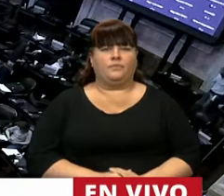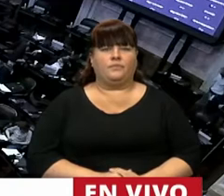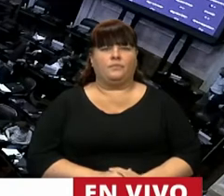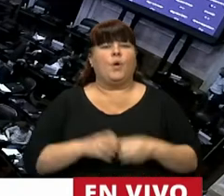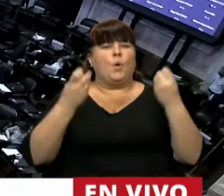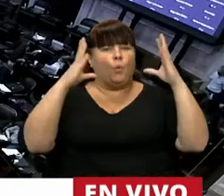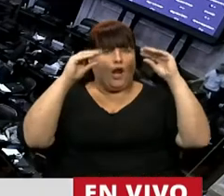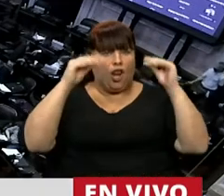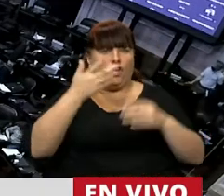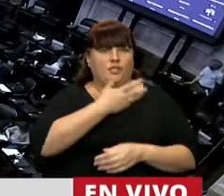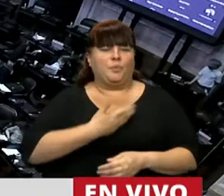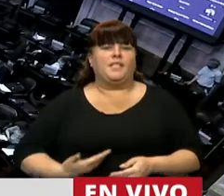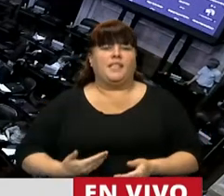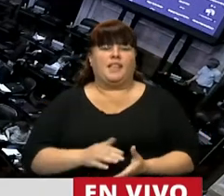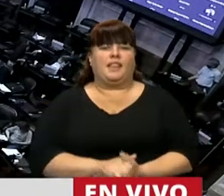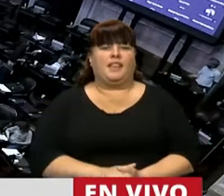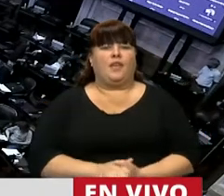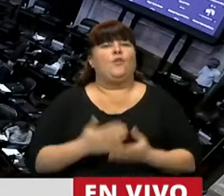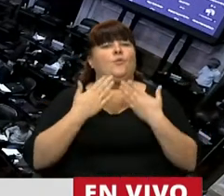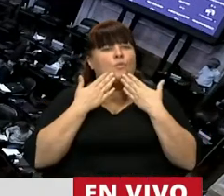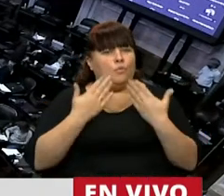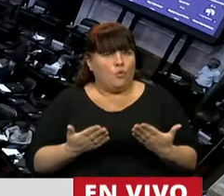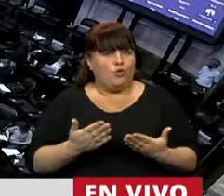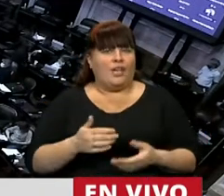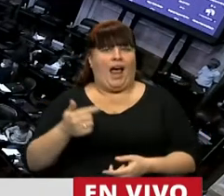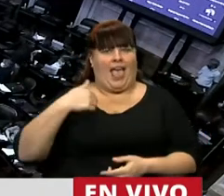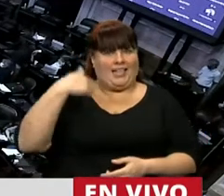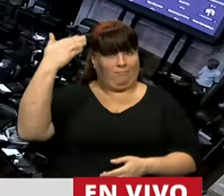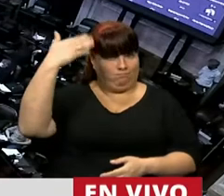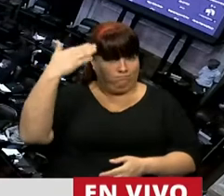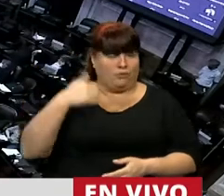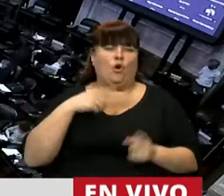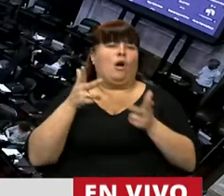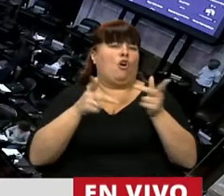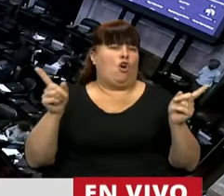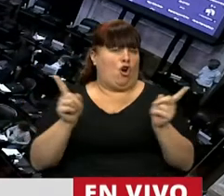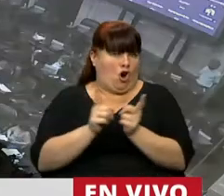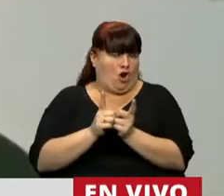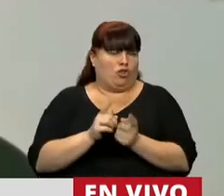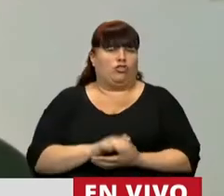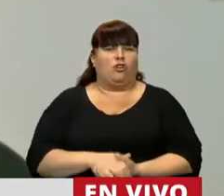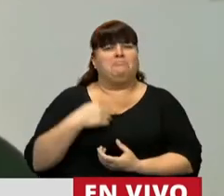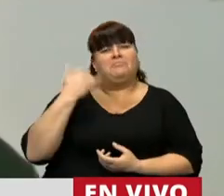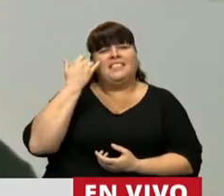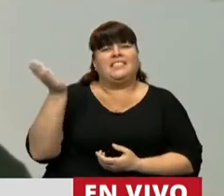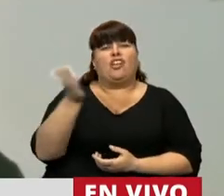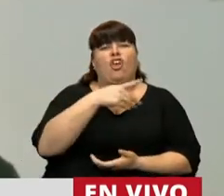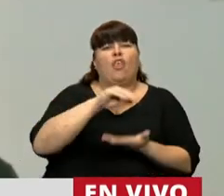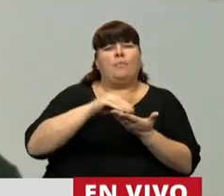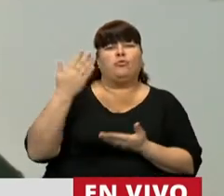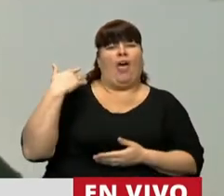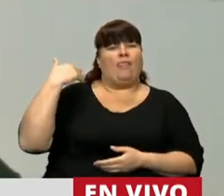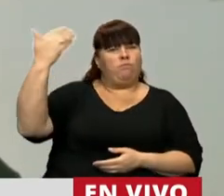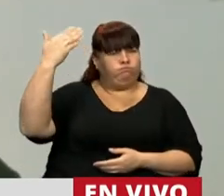Buenas noches señor Presidente, muchísimas gracias por la palabra, voy a ser breve. Creo que todos los diputados